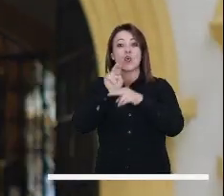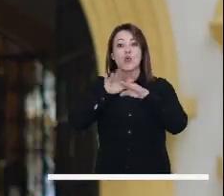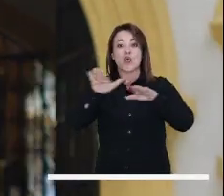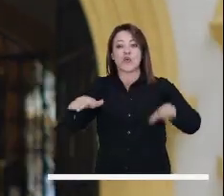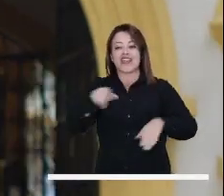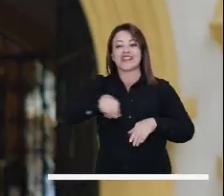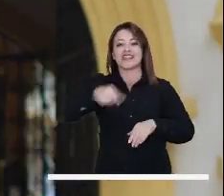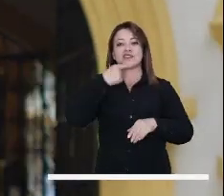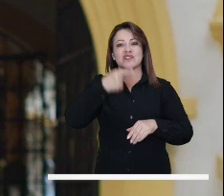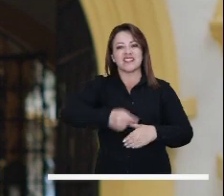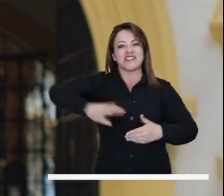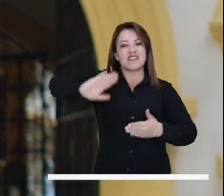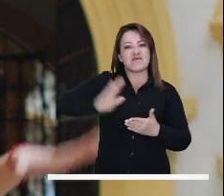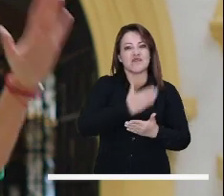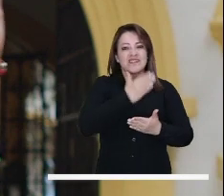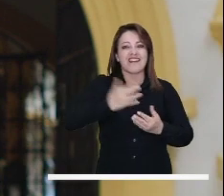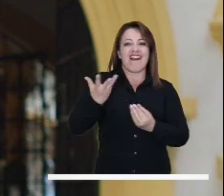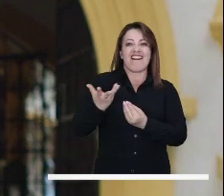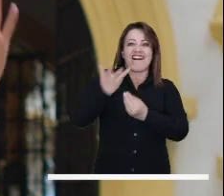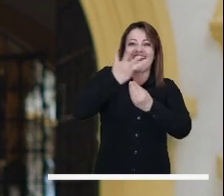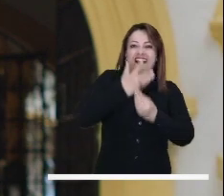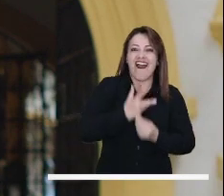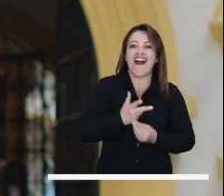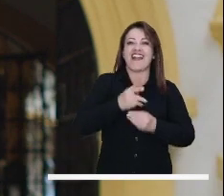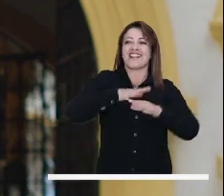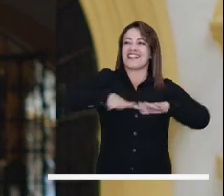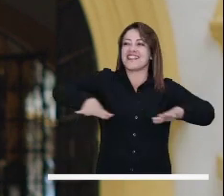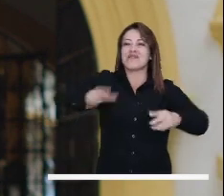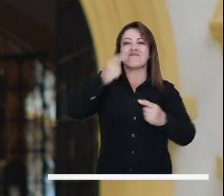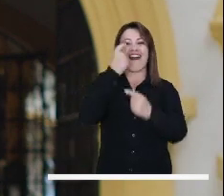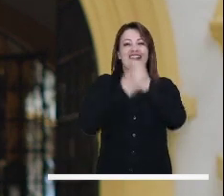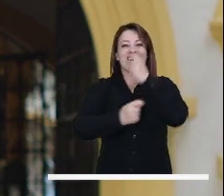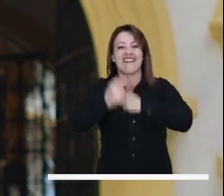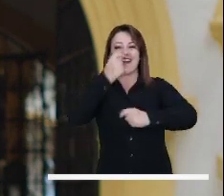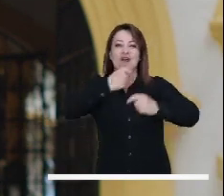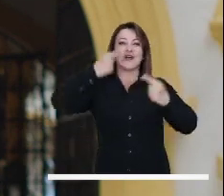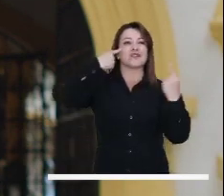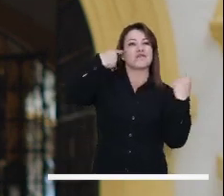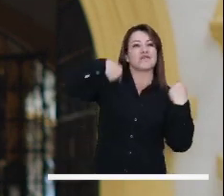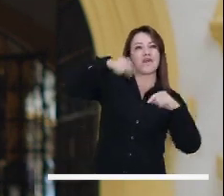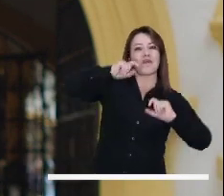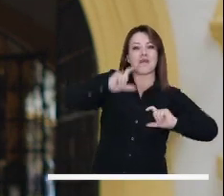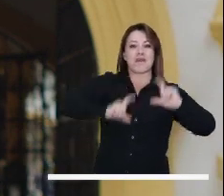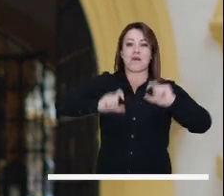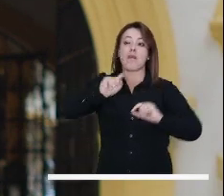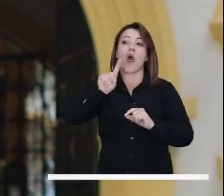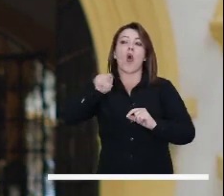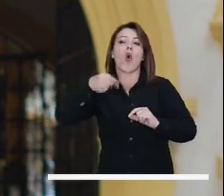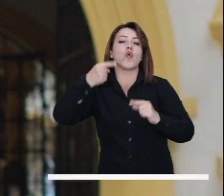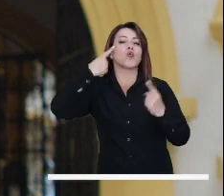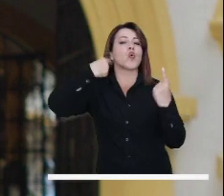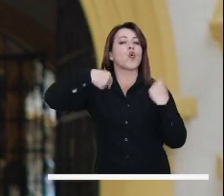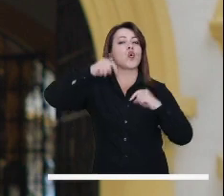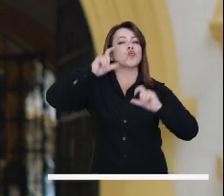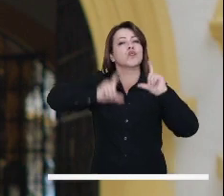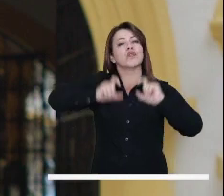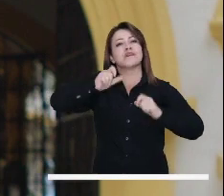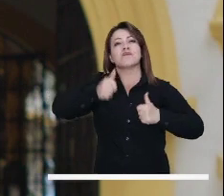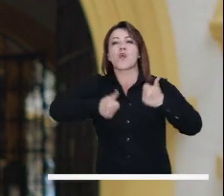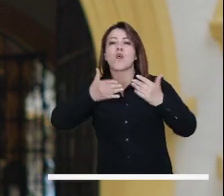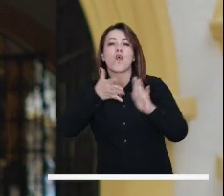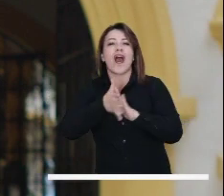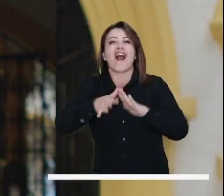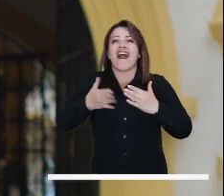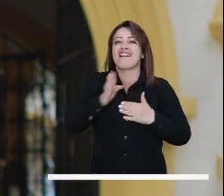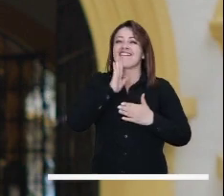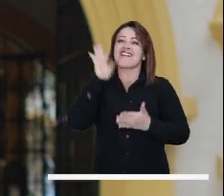más creativas a nivel musical. Y la quinta en cuanto a destino de negocio se trata. ¿Qué otros tipos de turismo se han identificado en